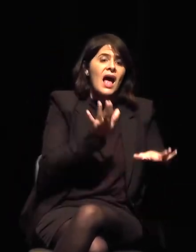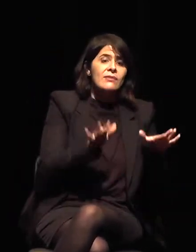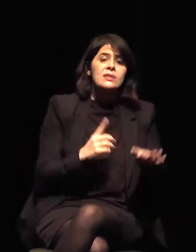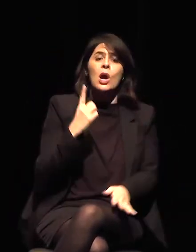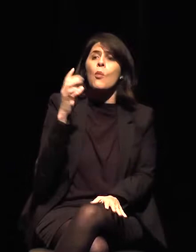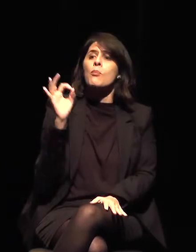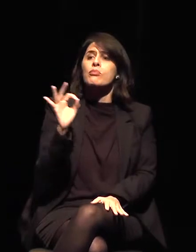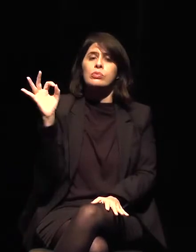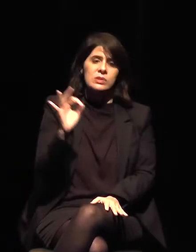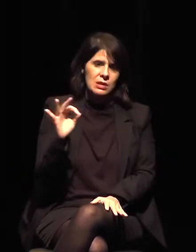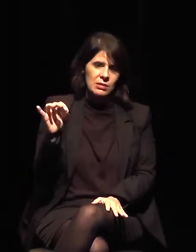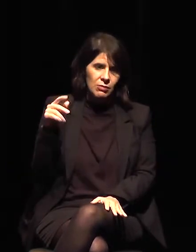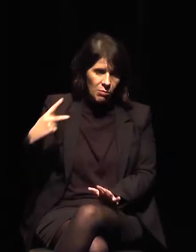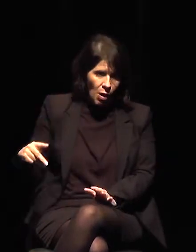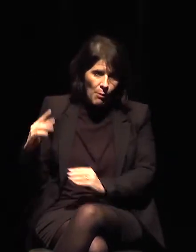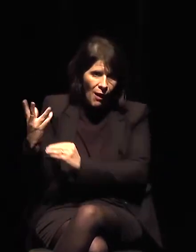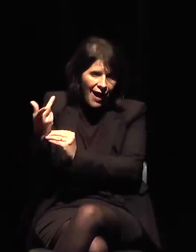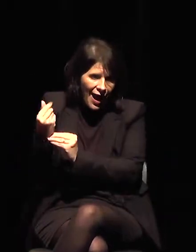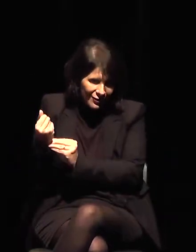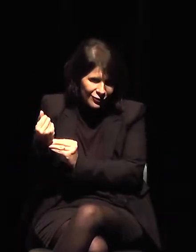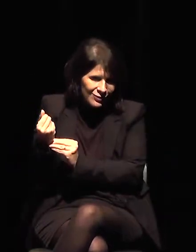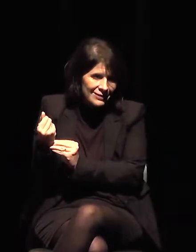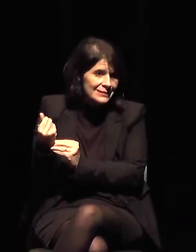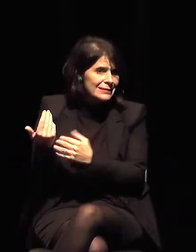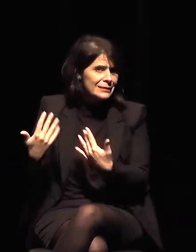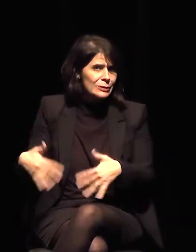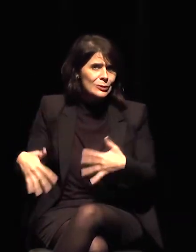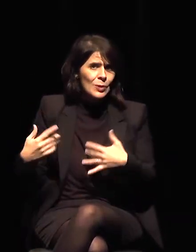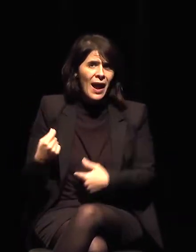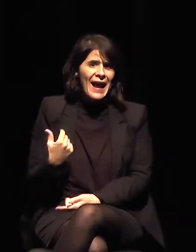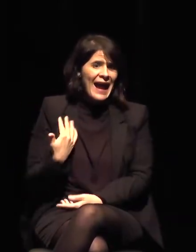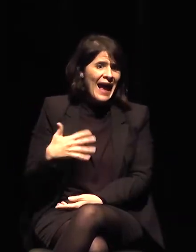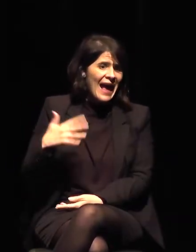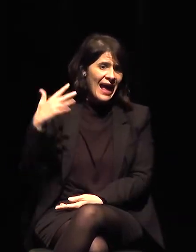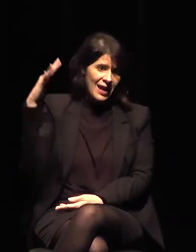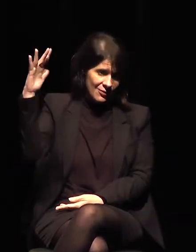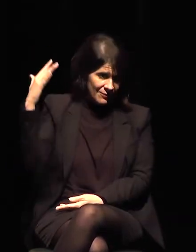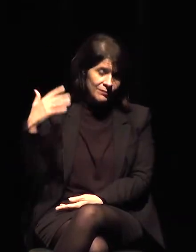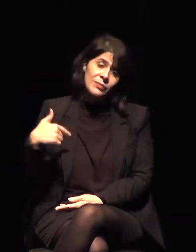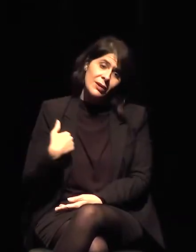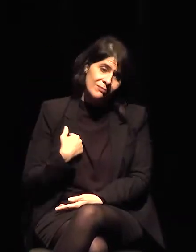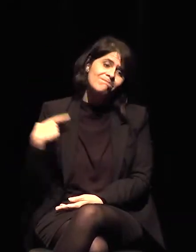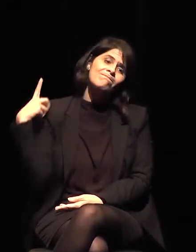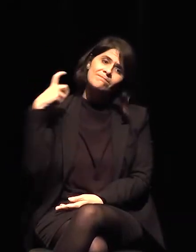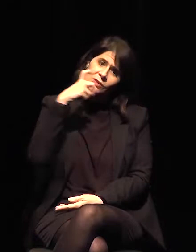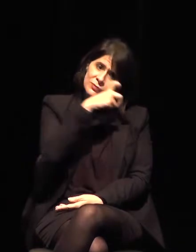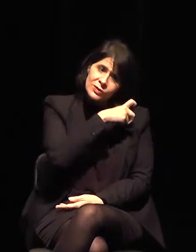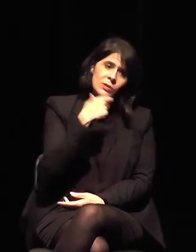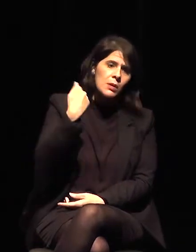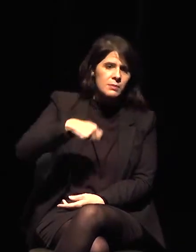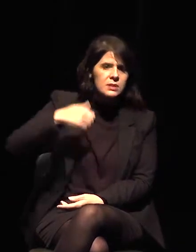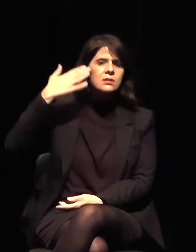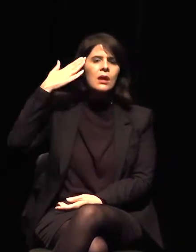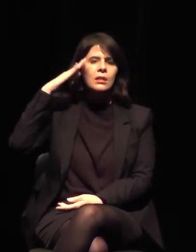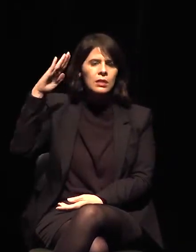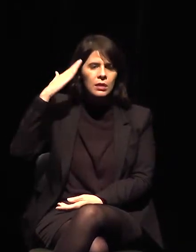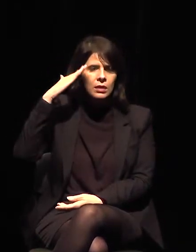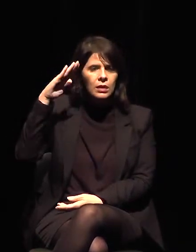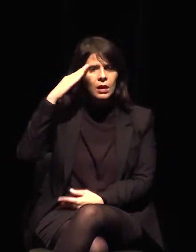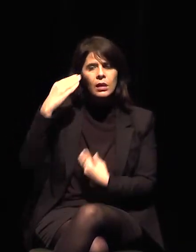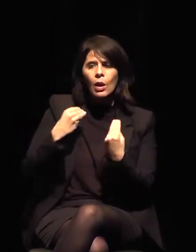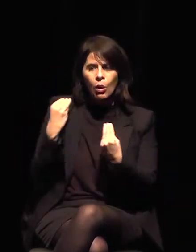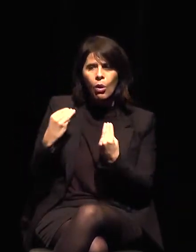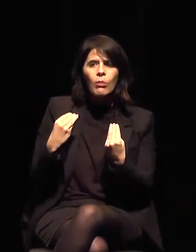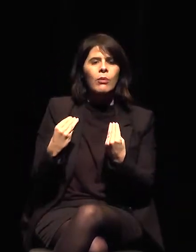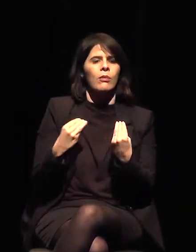ver, son cláusulas, condiciones impensables y reales. Es un momento de que nos acerquemos